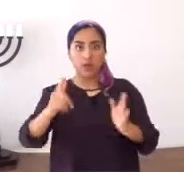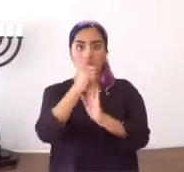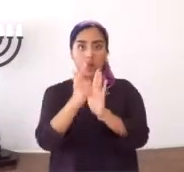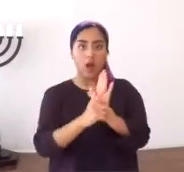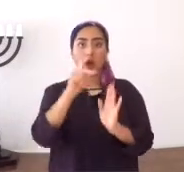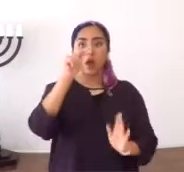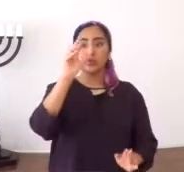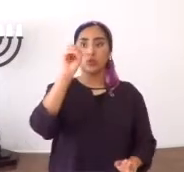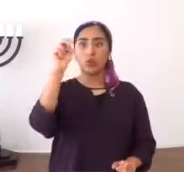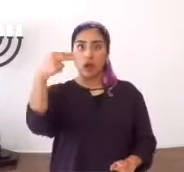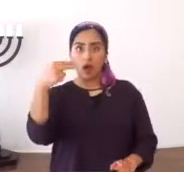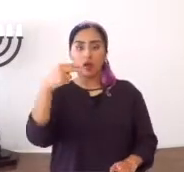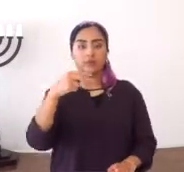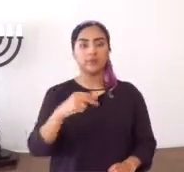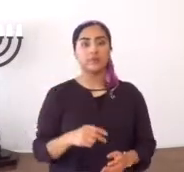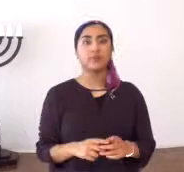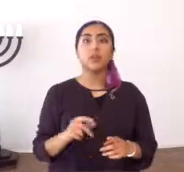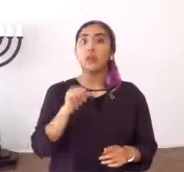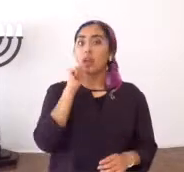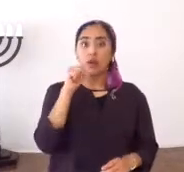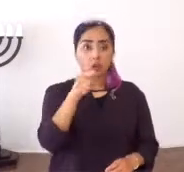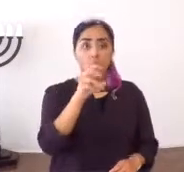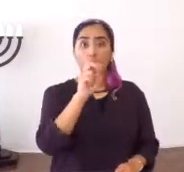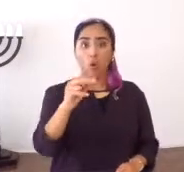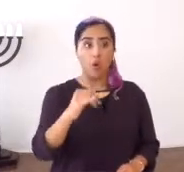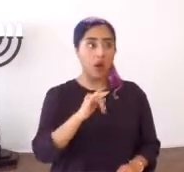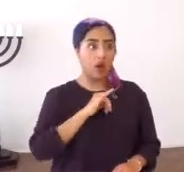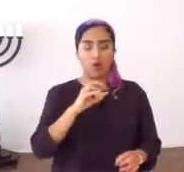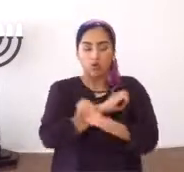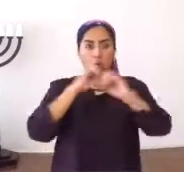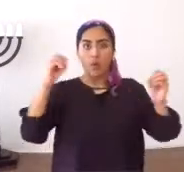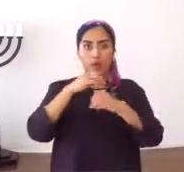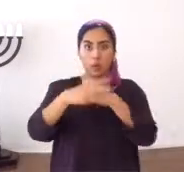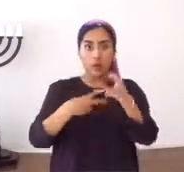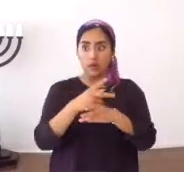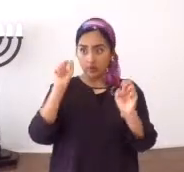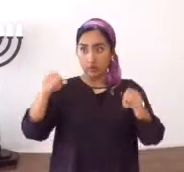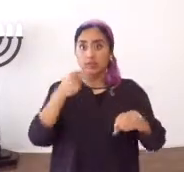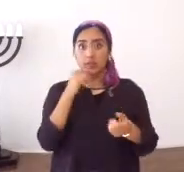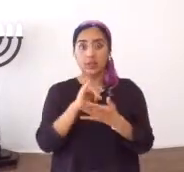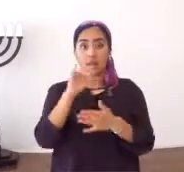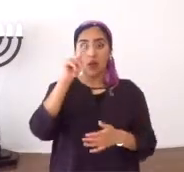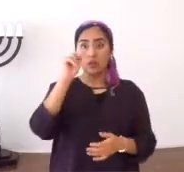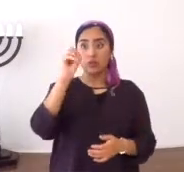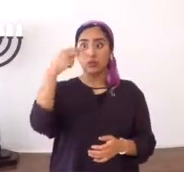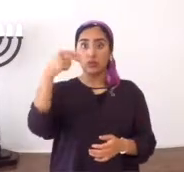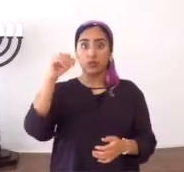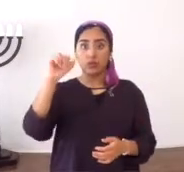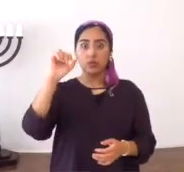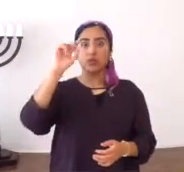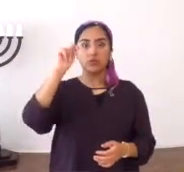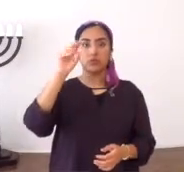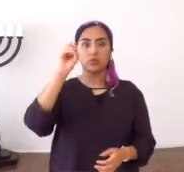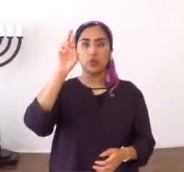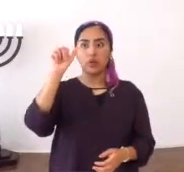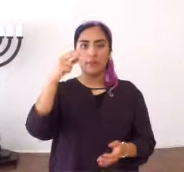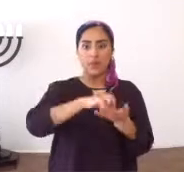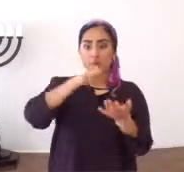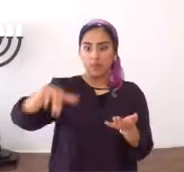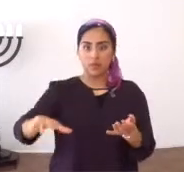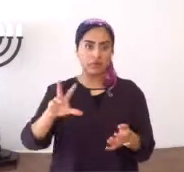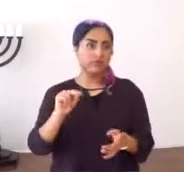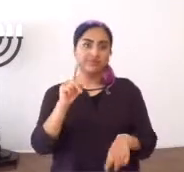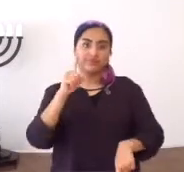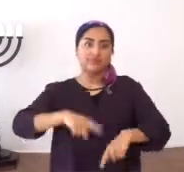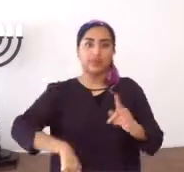vino, para abrogar, la Torah, ni los profetas, entonces, ni usted, ni yo, ni nadie en el mundo, puede decir que la Torah, ya no, si lo